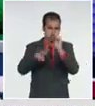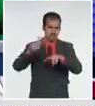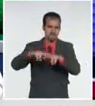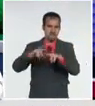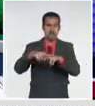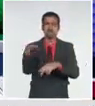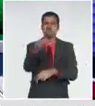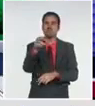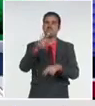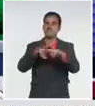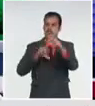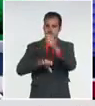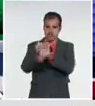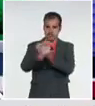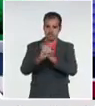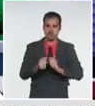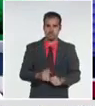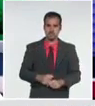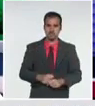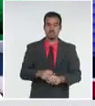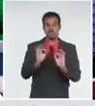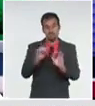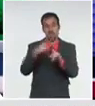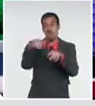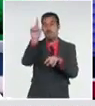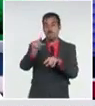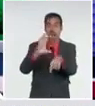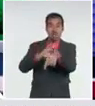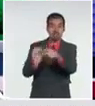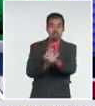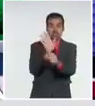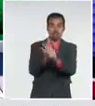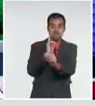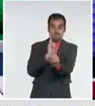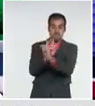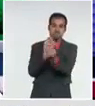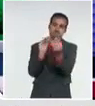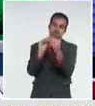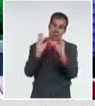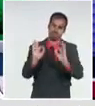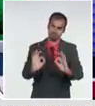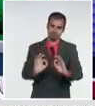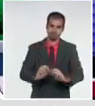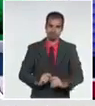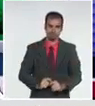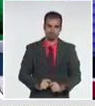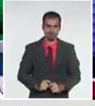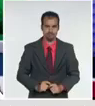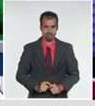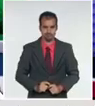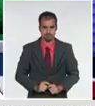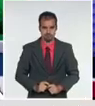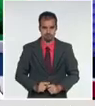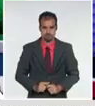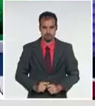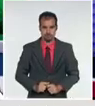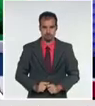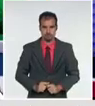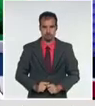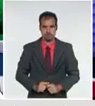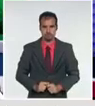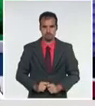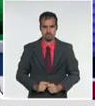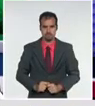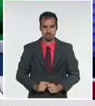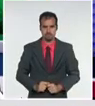contacto de un caso positivo que ya había sido diagnosticado, también con un grupo de comorbilidades que